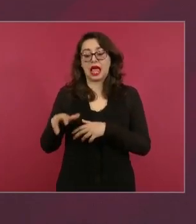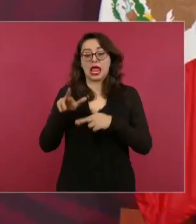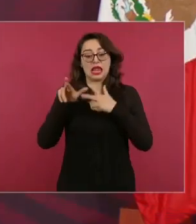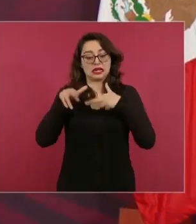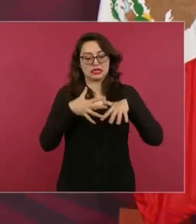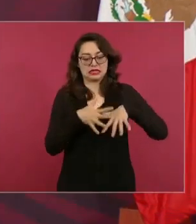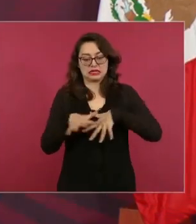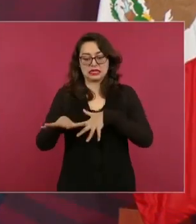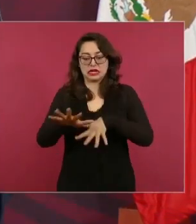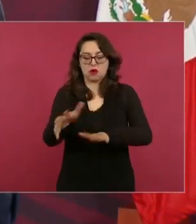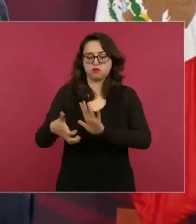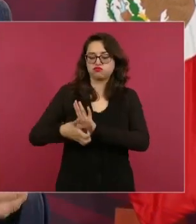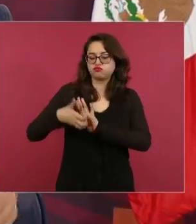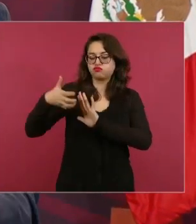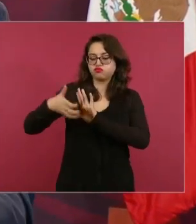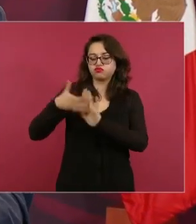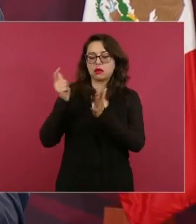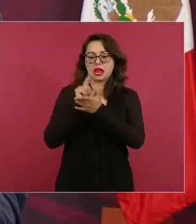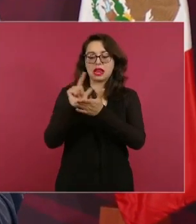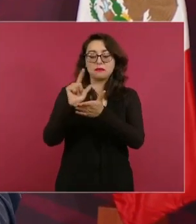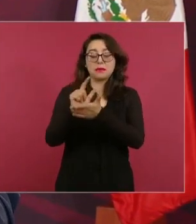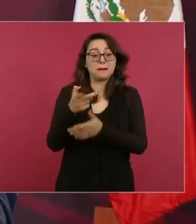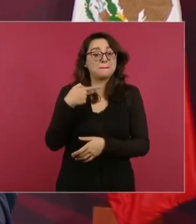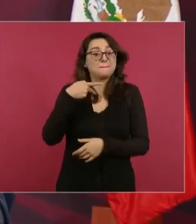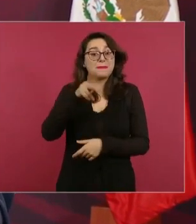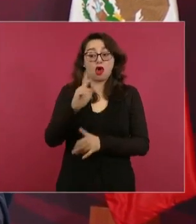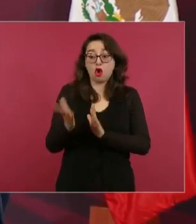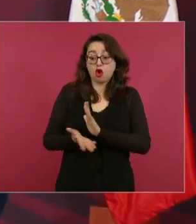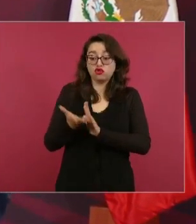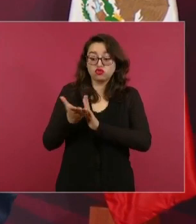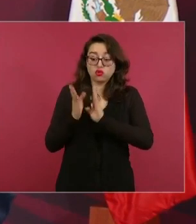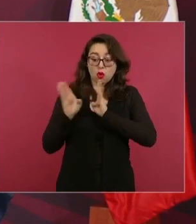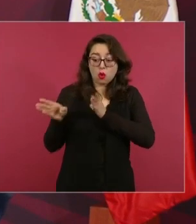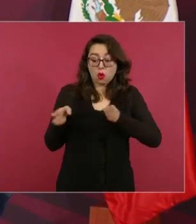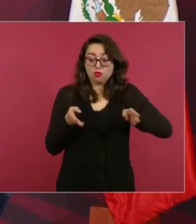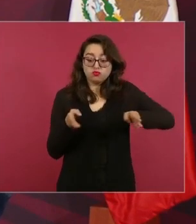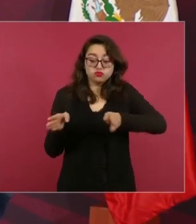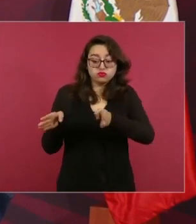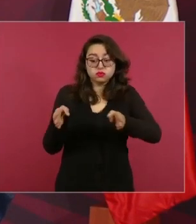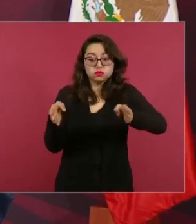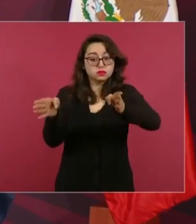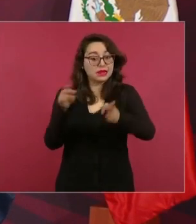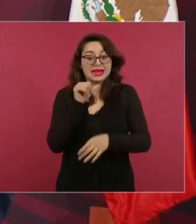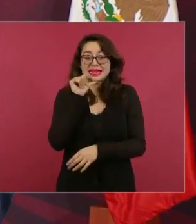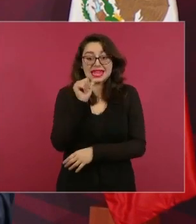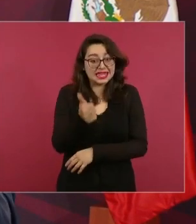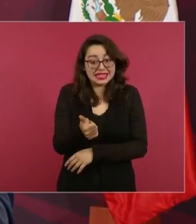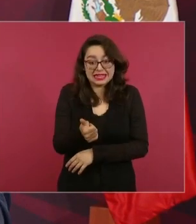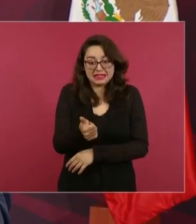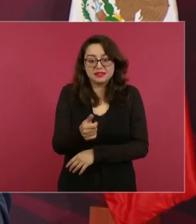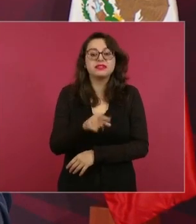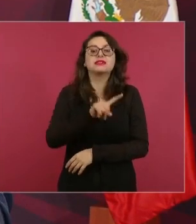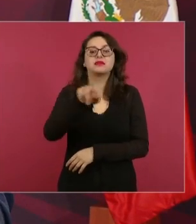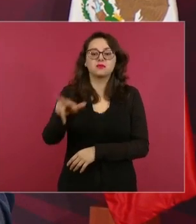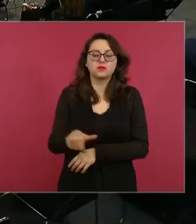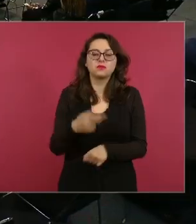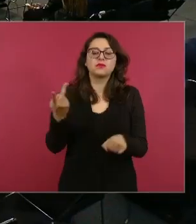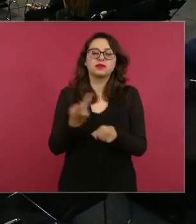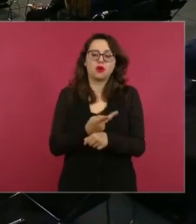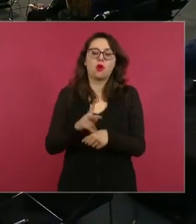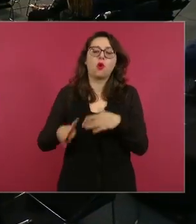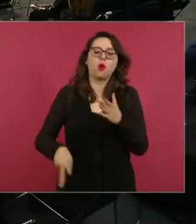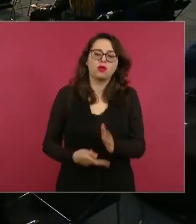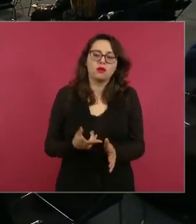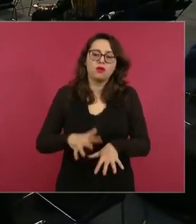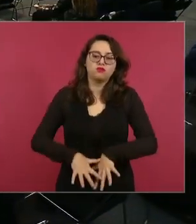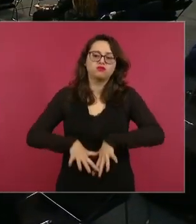paso del tiempo vuelve a asolvarse las salidas al mar entonces